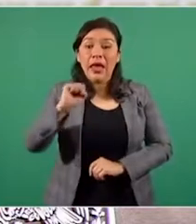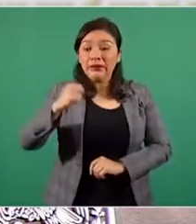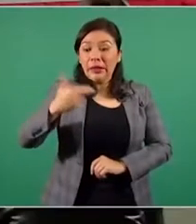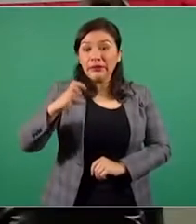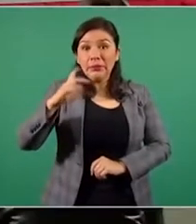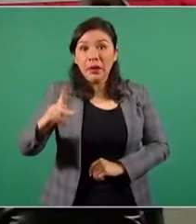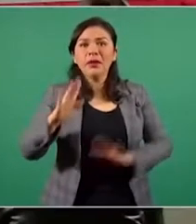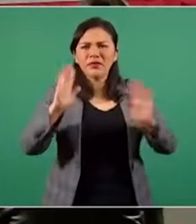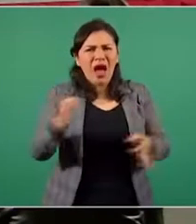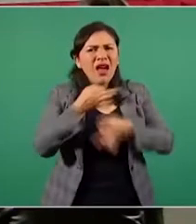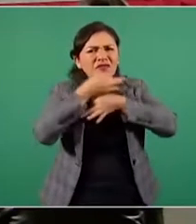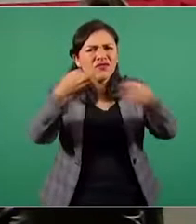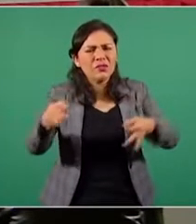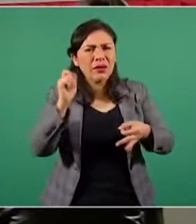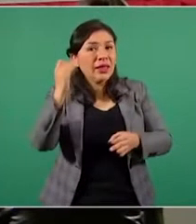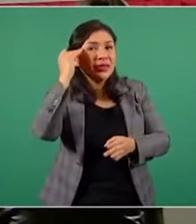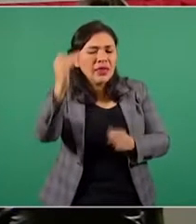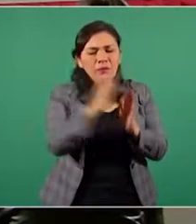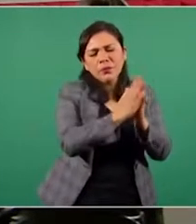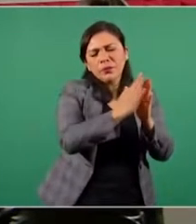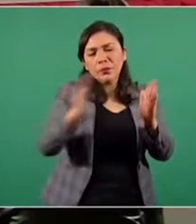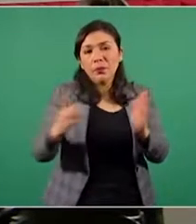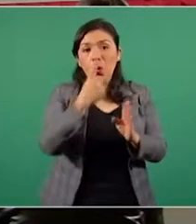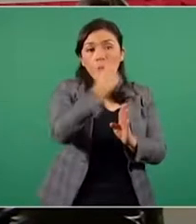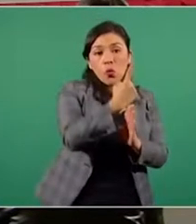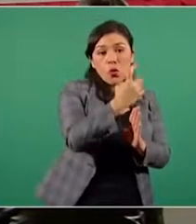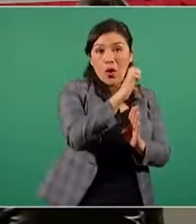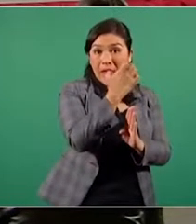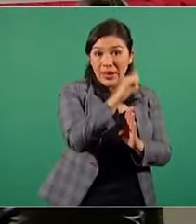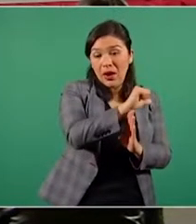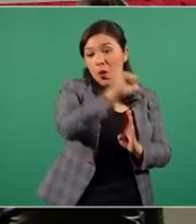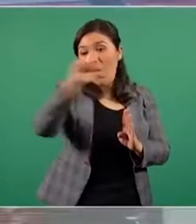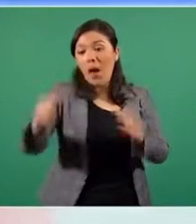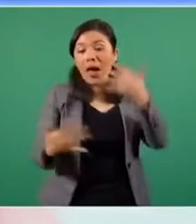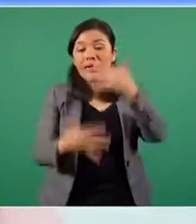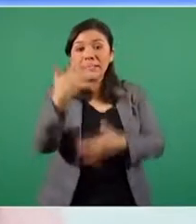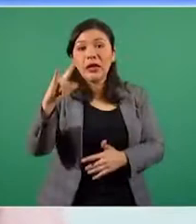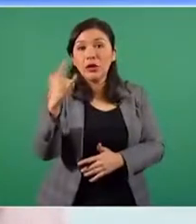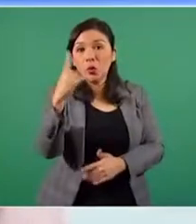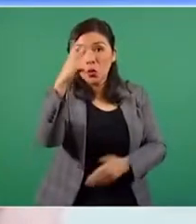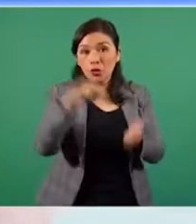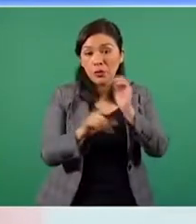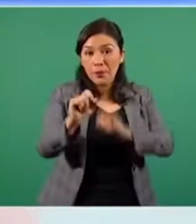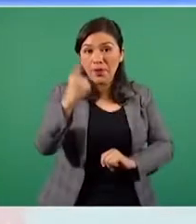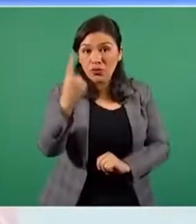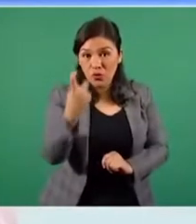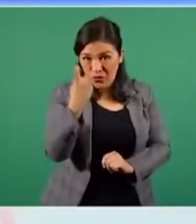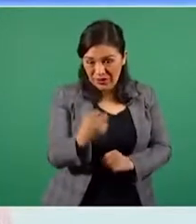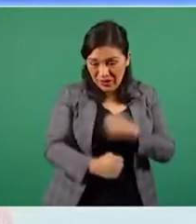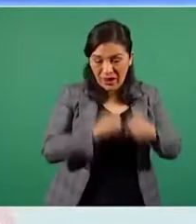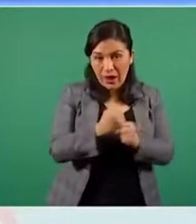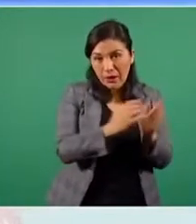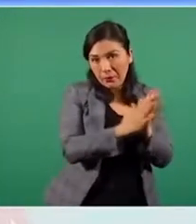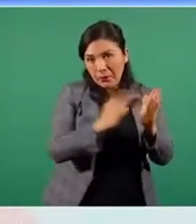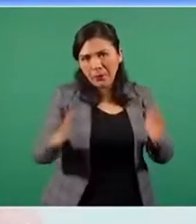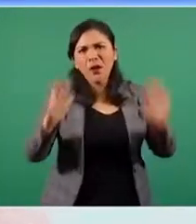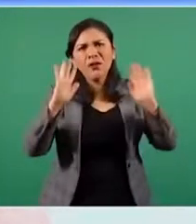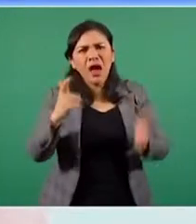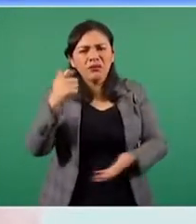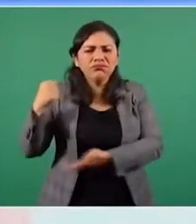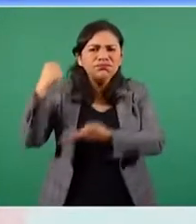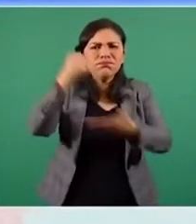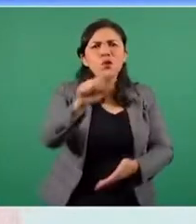Hacienda informó que en el periodo que comprende del 1 de enero al 15 de julio del 2021, se han ejercido